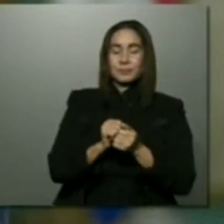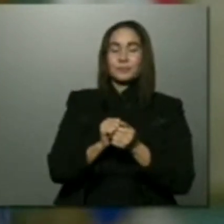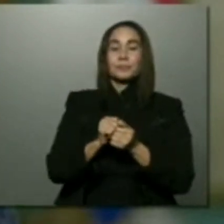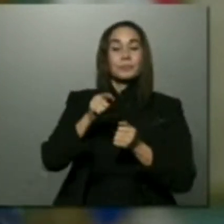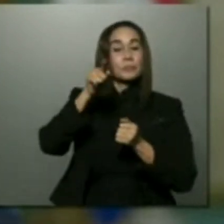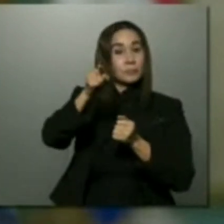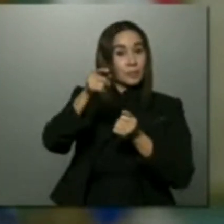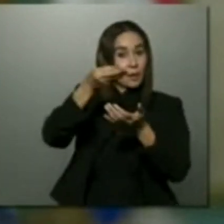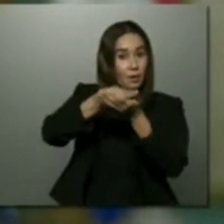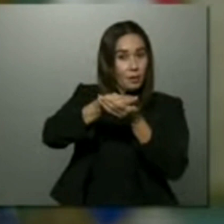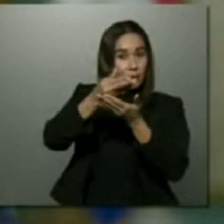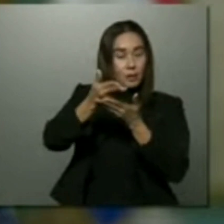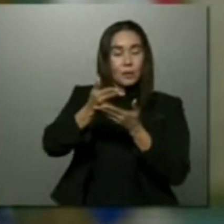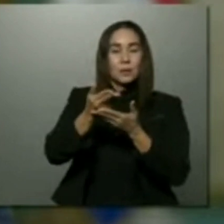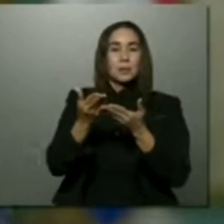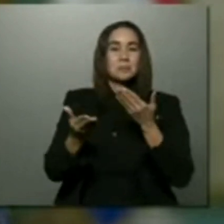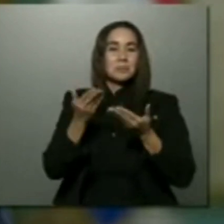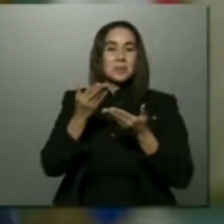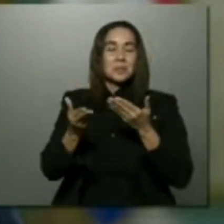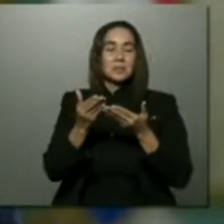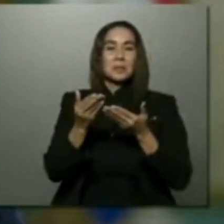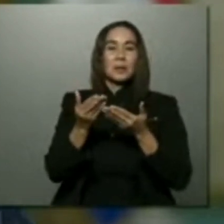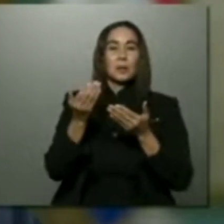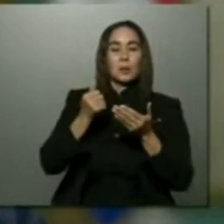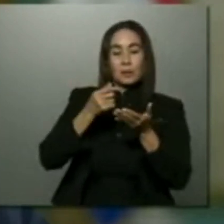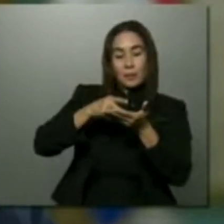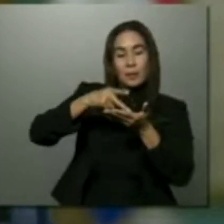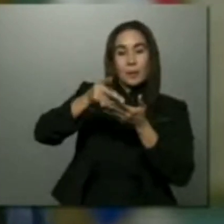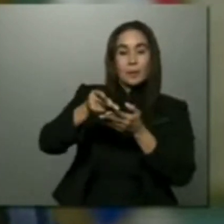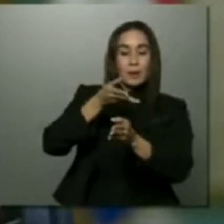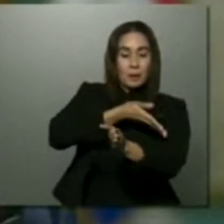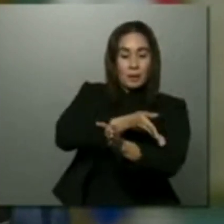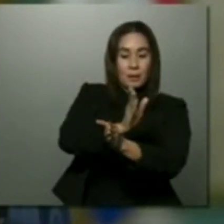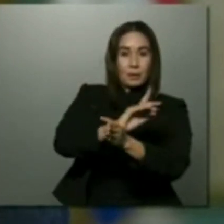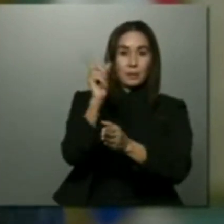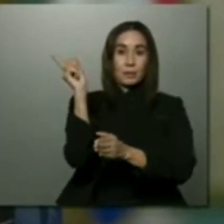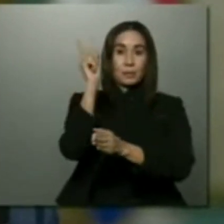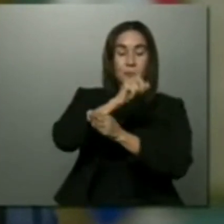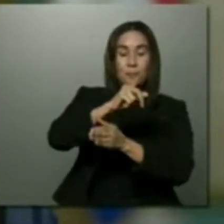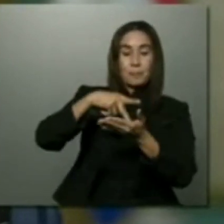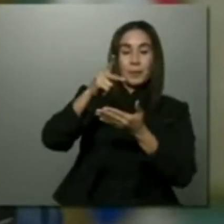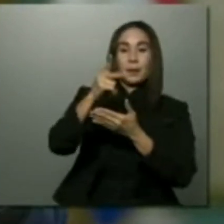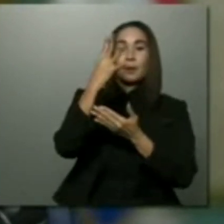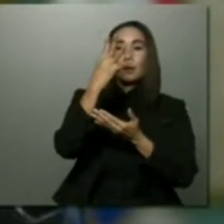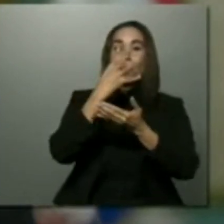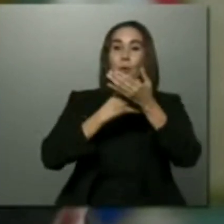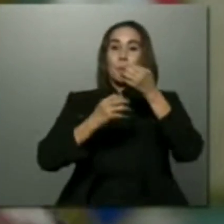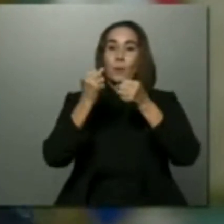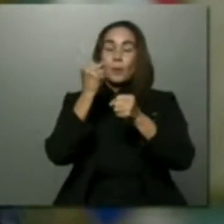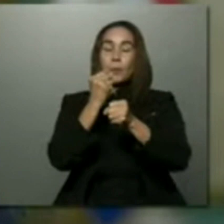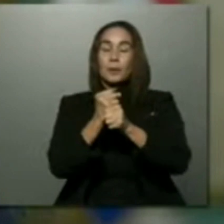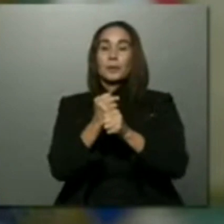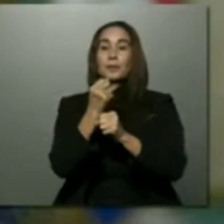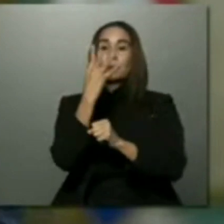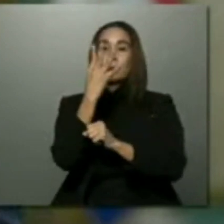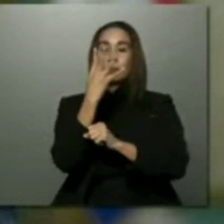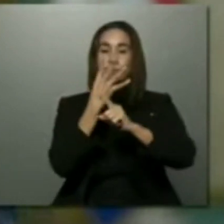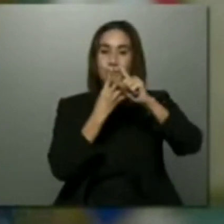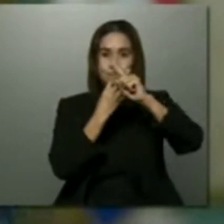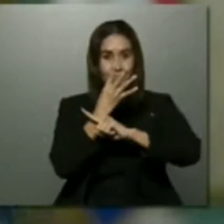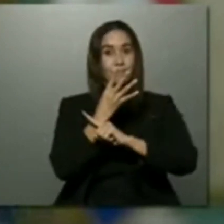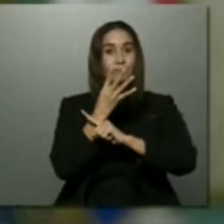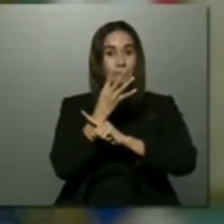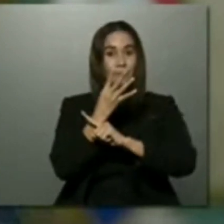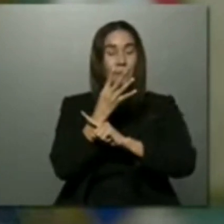Ese monto es aproximadamente lo que habría que pagar por peaje sombra en los próximos cuatro años y cuatro meses, sin